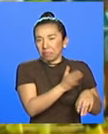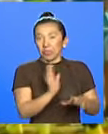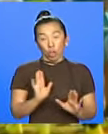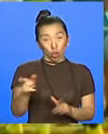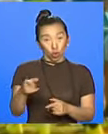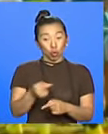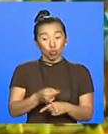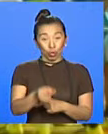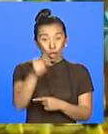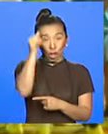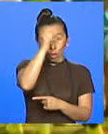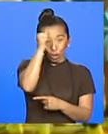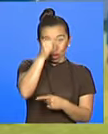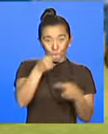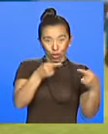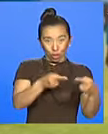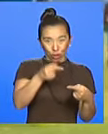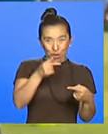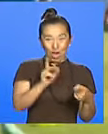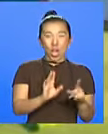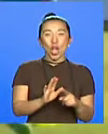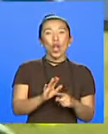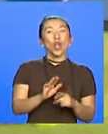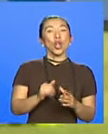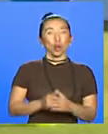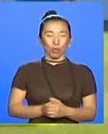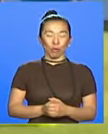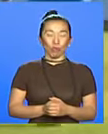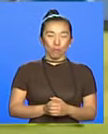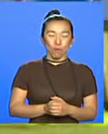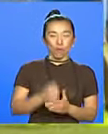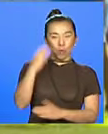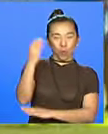ante Perú se realizará en el Estadio Municipal Bicentenario Germán Becker, de la ciudad de Temuco.